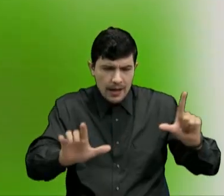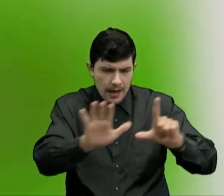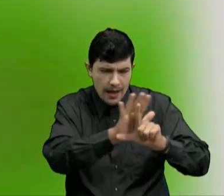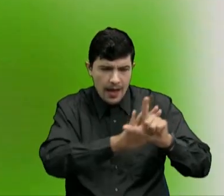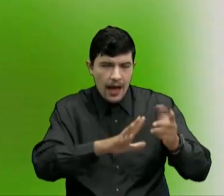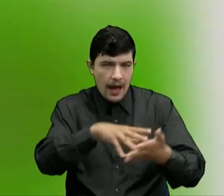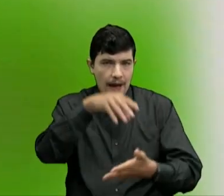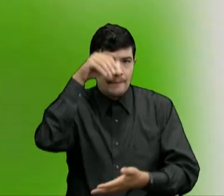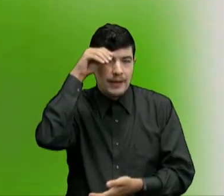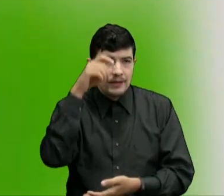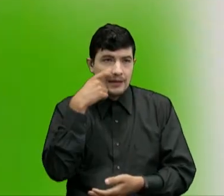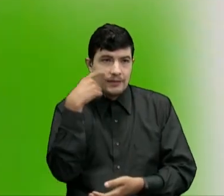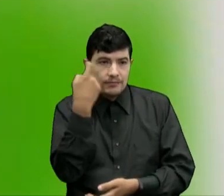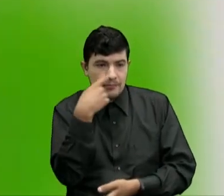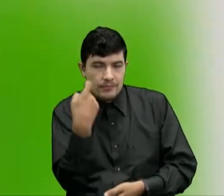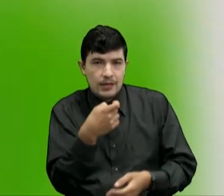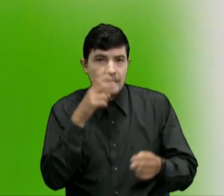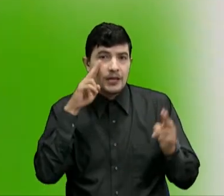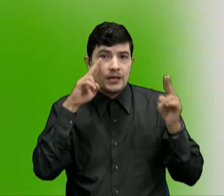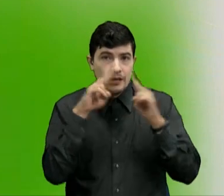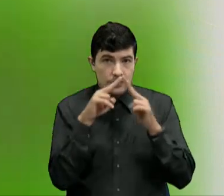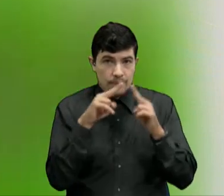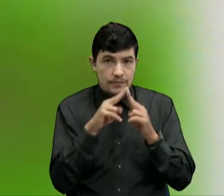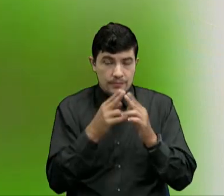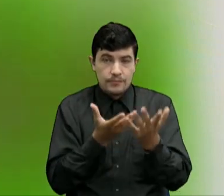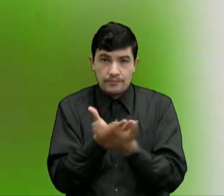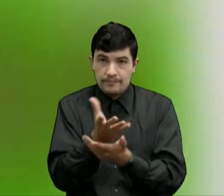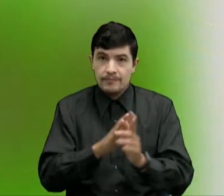los siguientes videos de YouTube Que te recomendamos